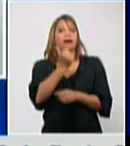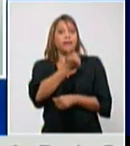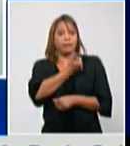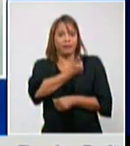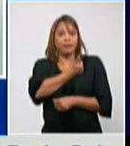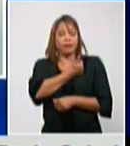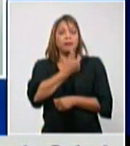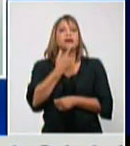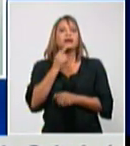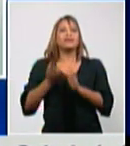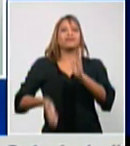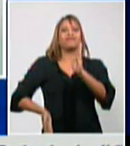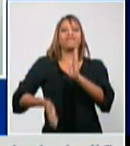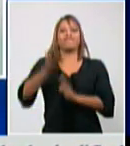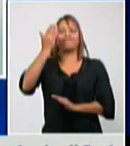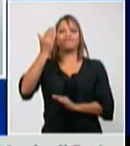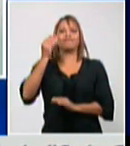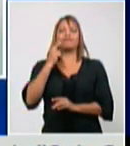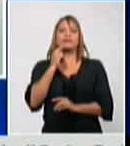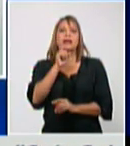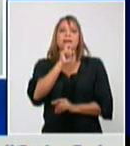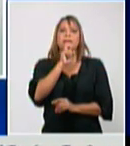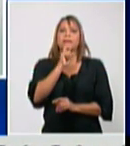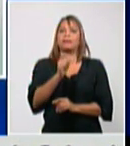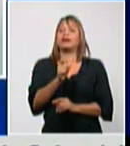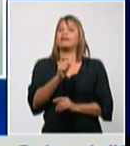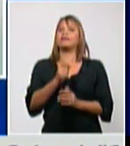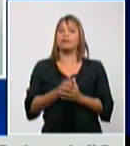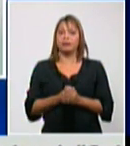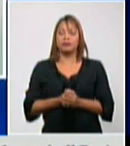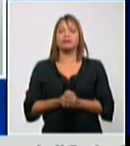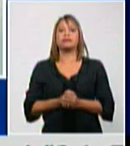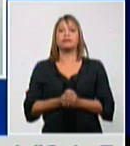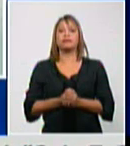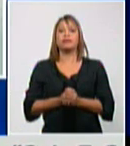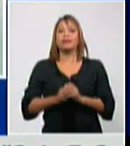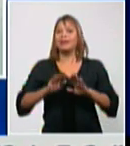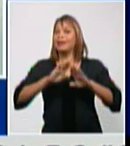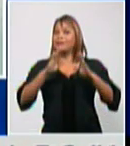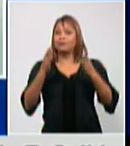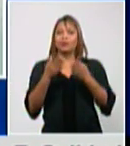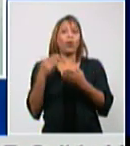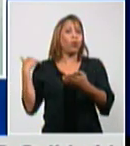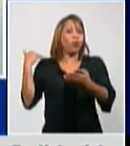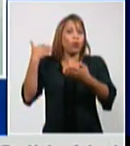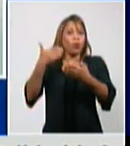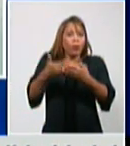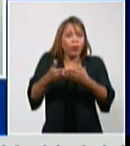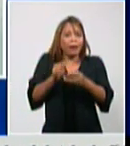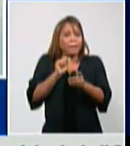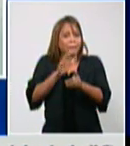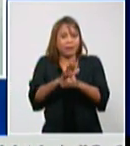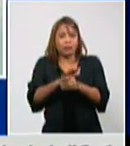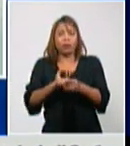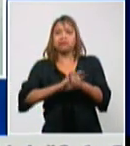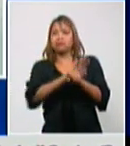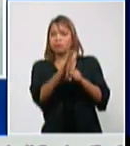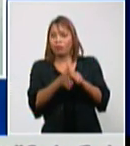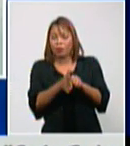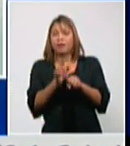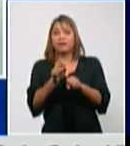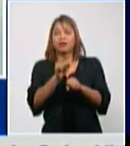casos que hemos tenido en todo el comportamiento de la pandemia estamos hablando desde el 11 de marzo